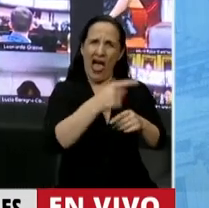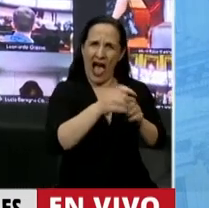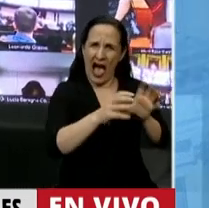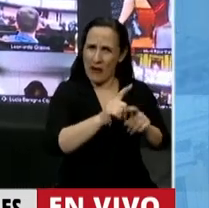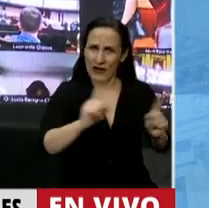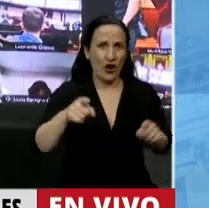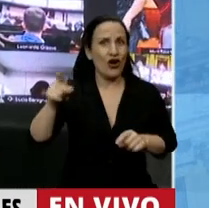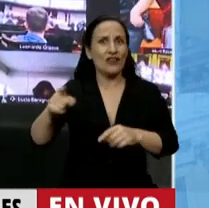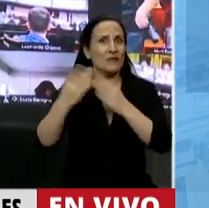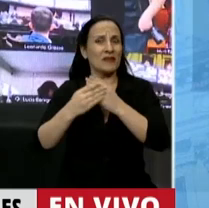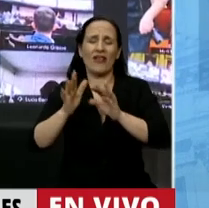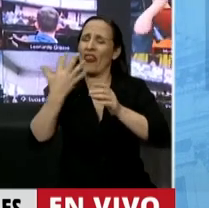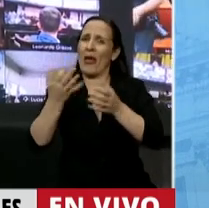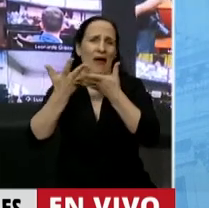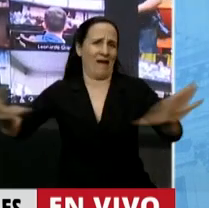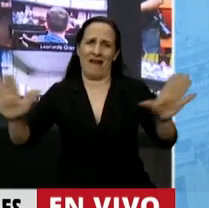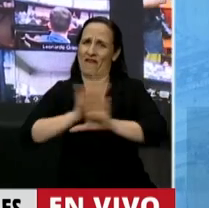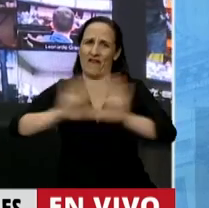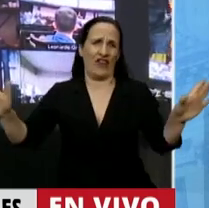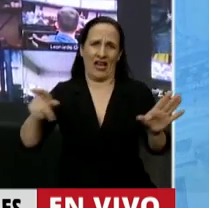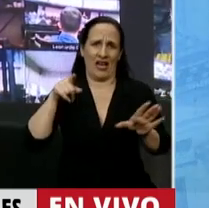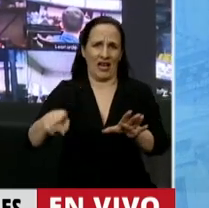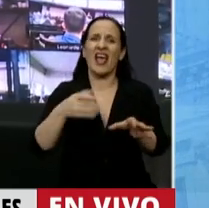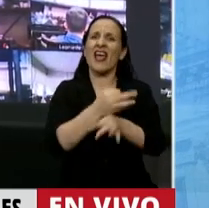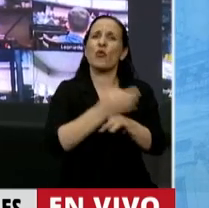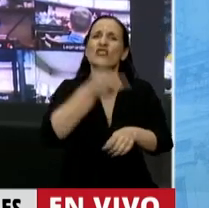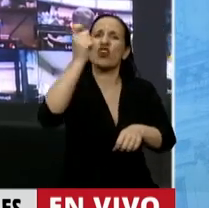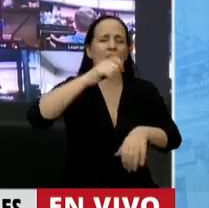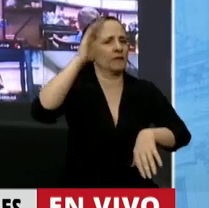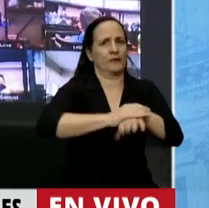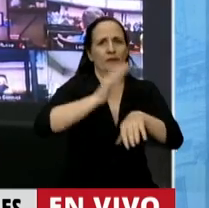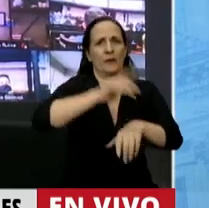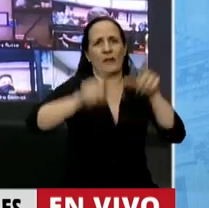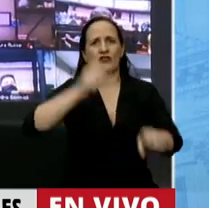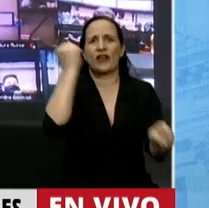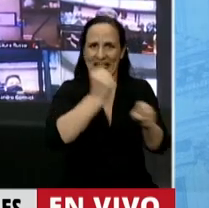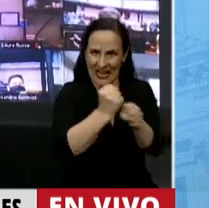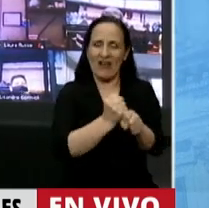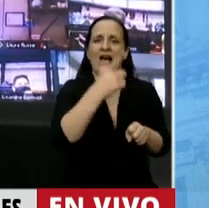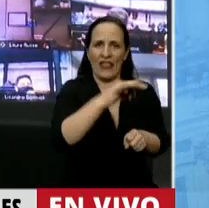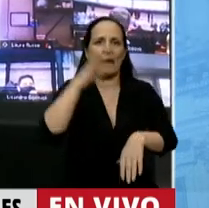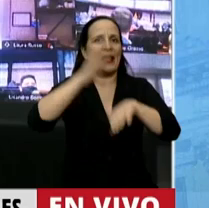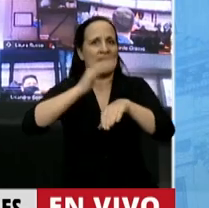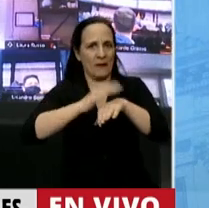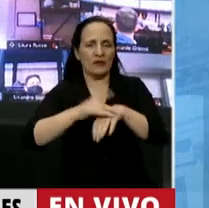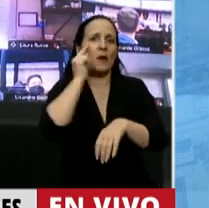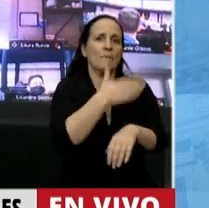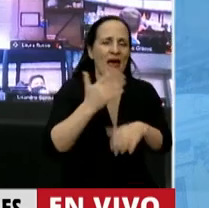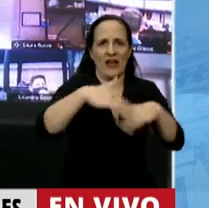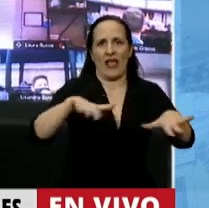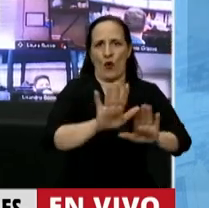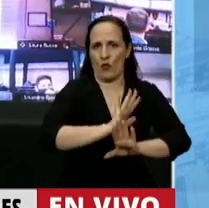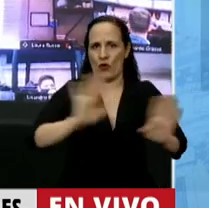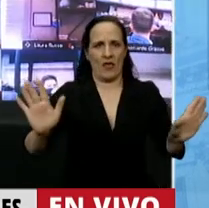hacer es dejar esos puestos de una buena vez y dejar que de la educación nos encarguemos los trabajadores de la educación, los padres y los estudiantes.